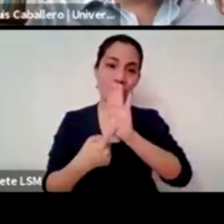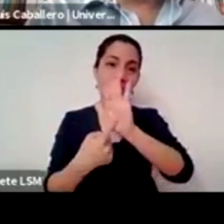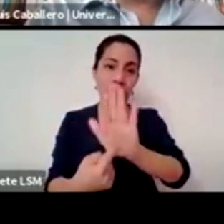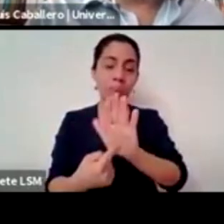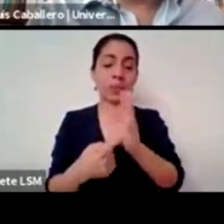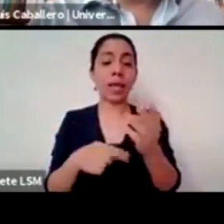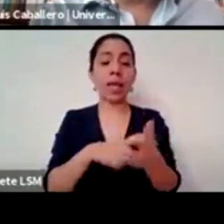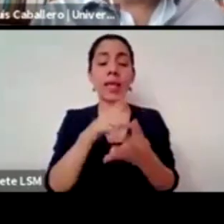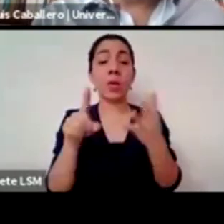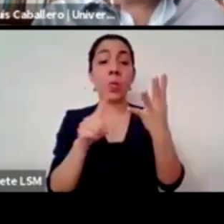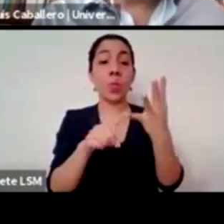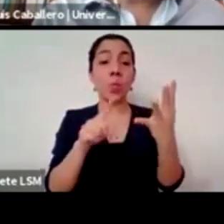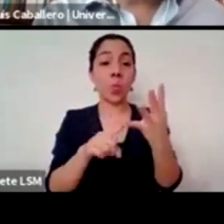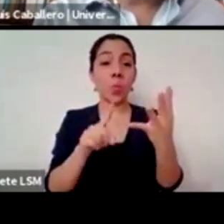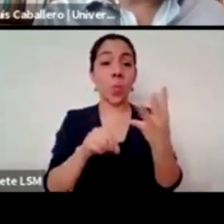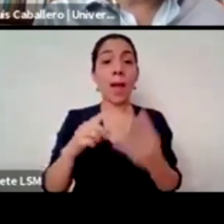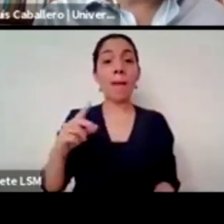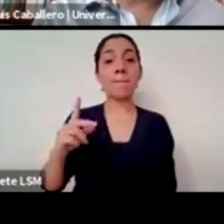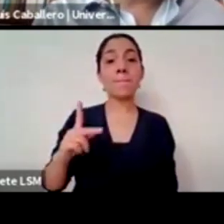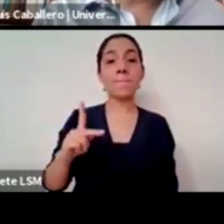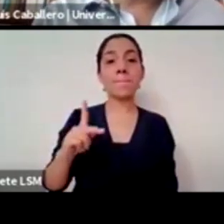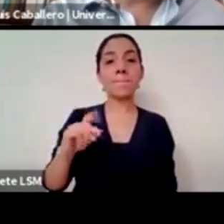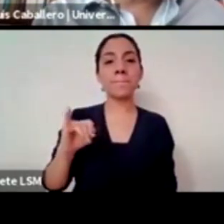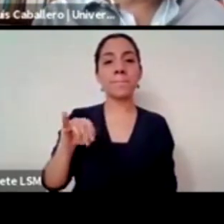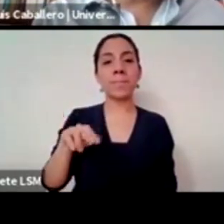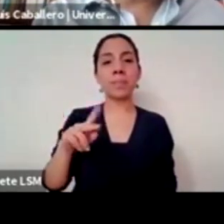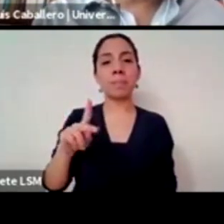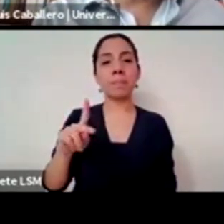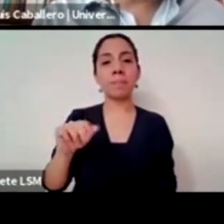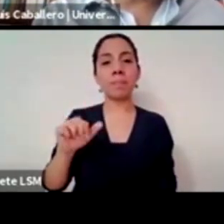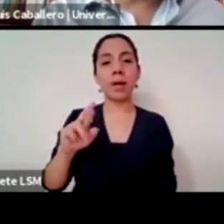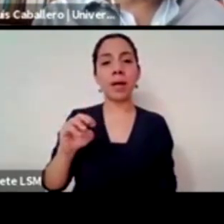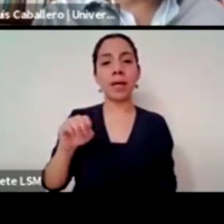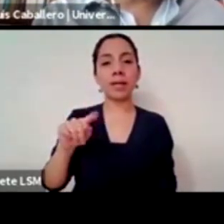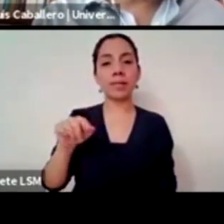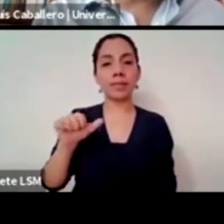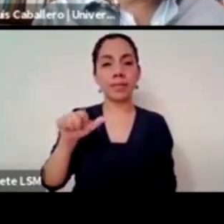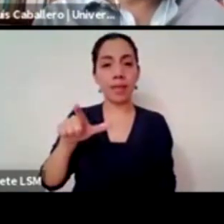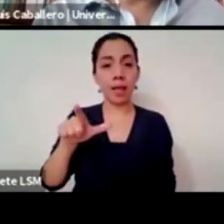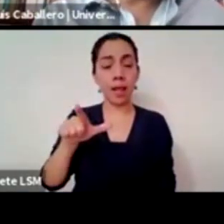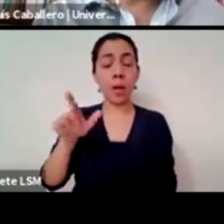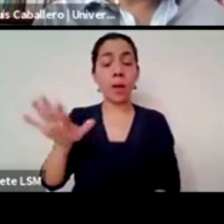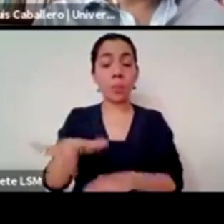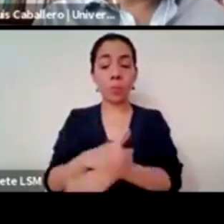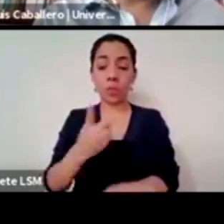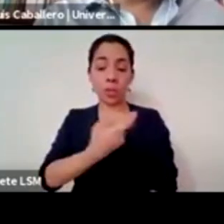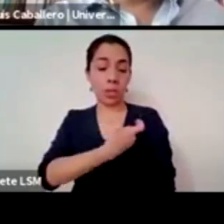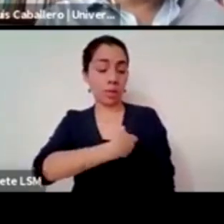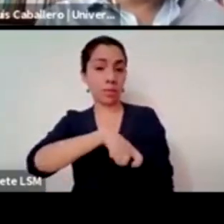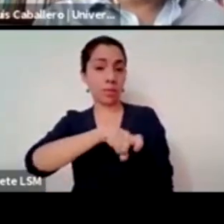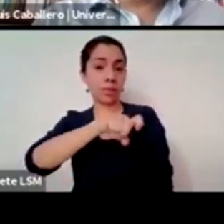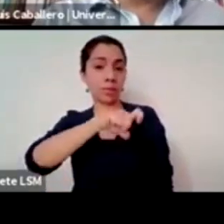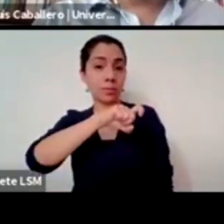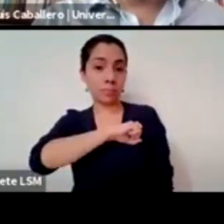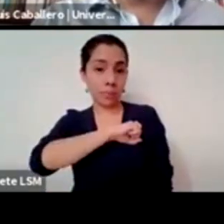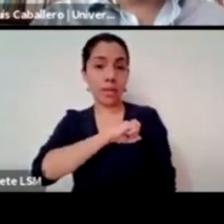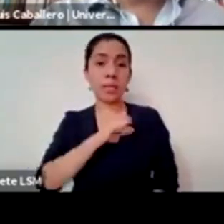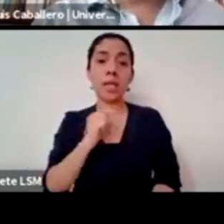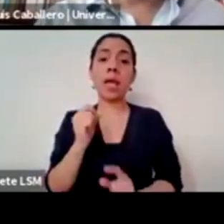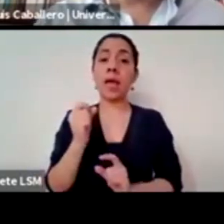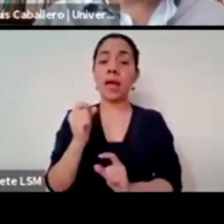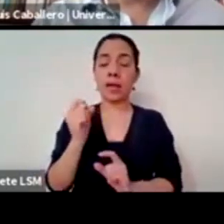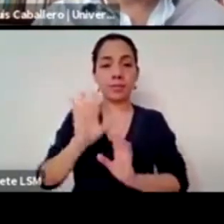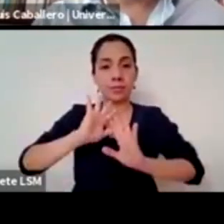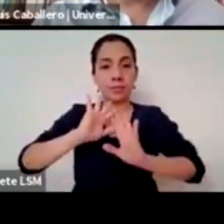parental porque en España es una batalla que a punto han estado de ganar los sectores de la